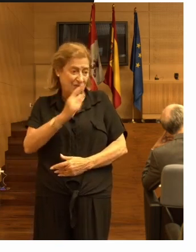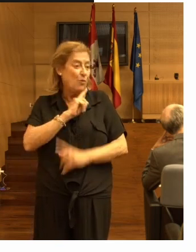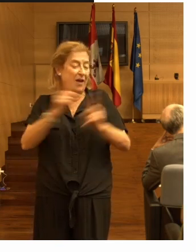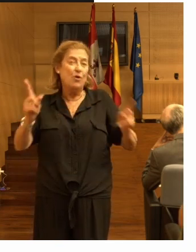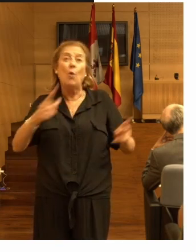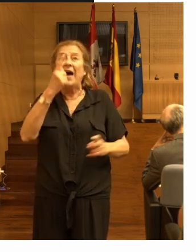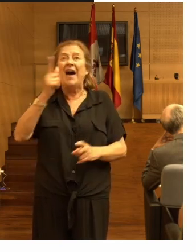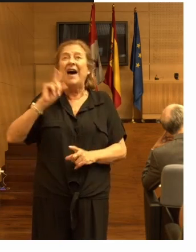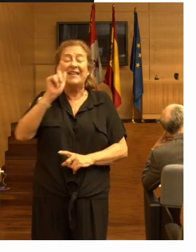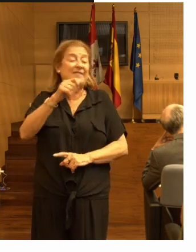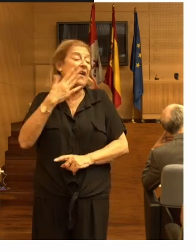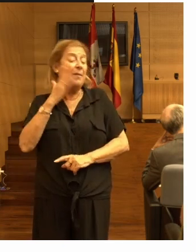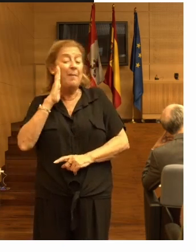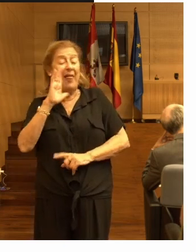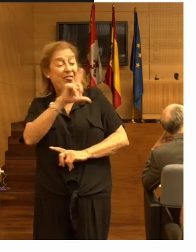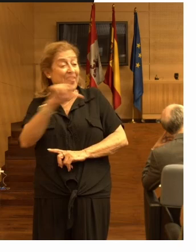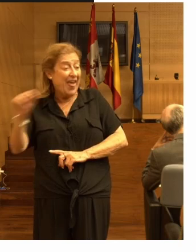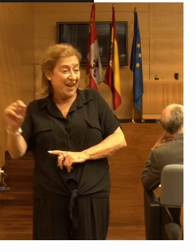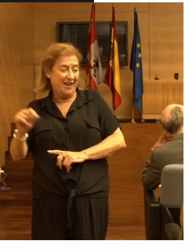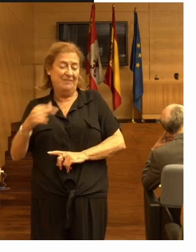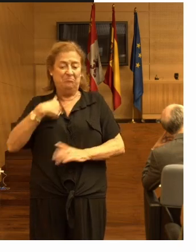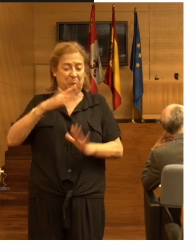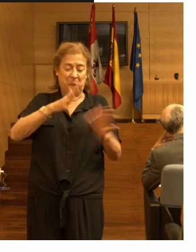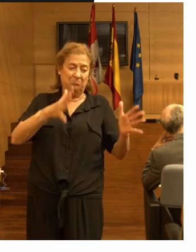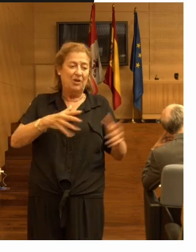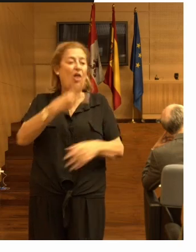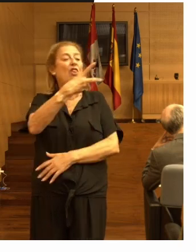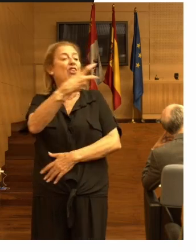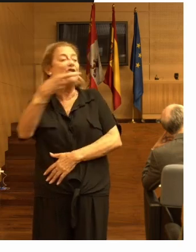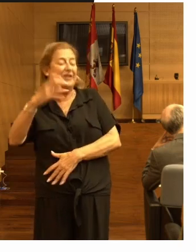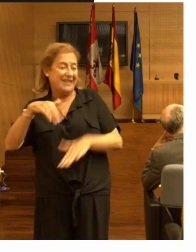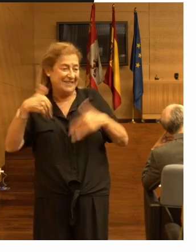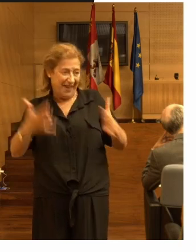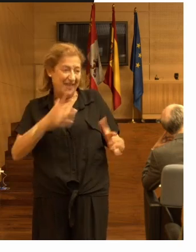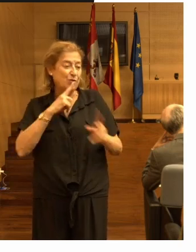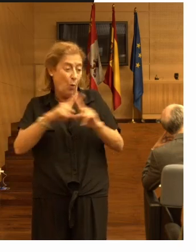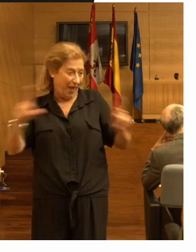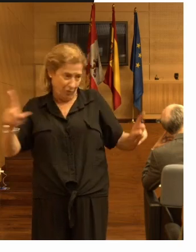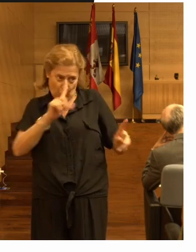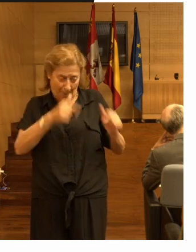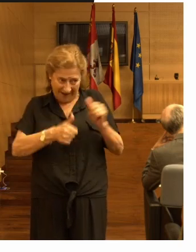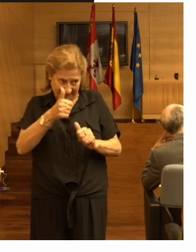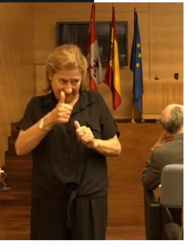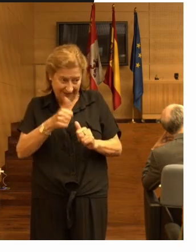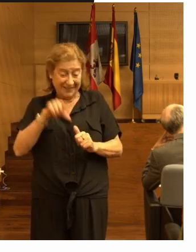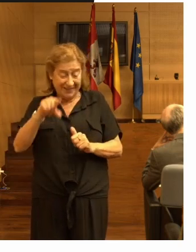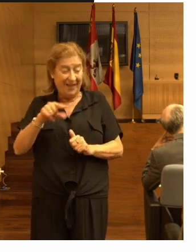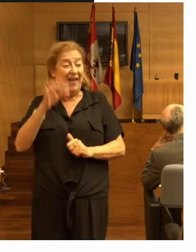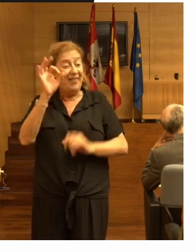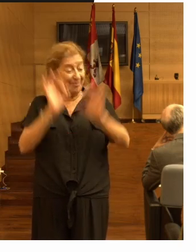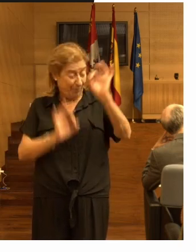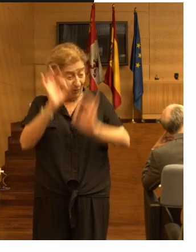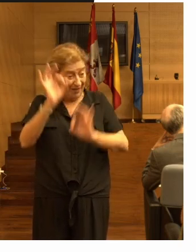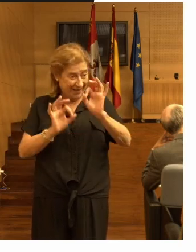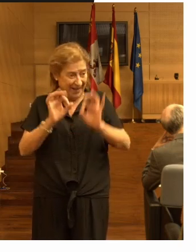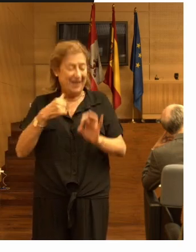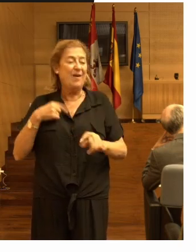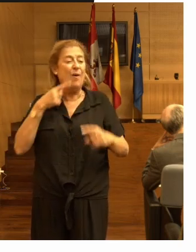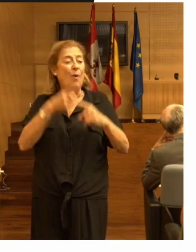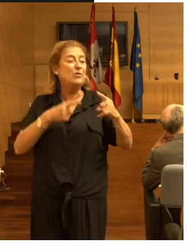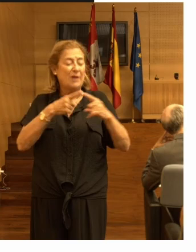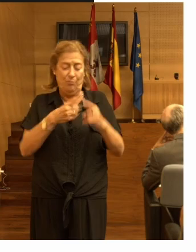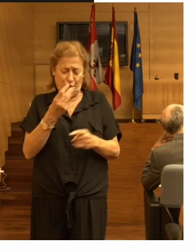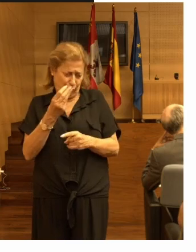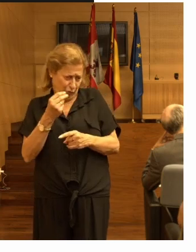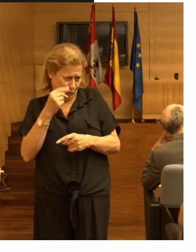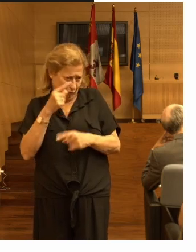promedio de 100 camas vamos a tener en promedio unas 200 caídas año esa cifra la hemos utilizado en